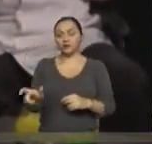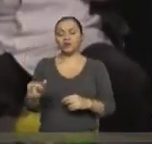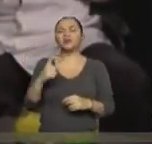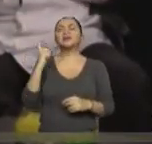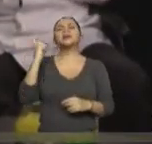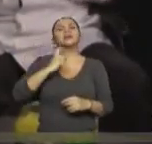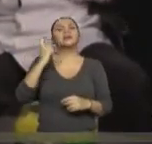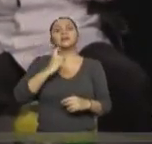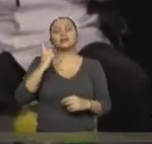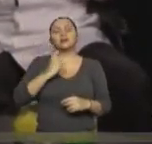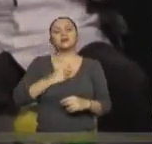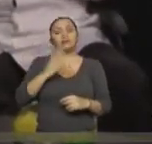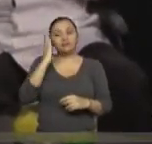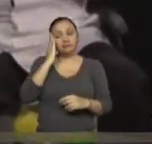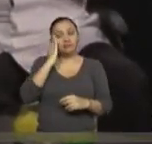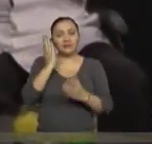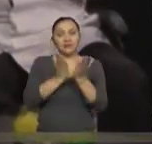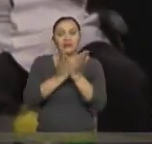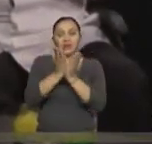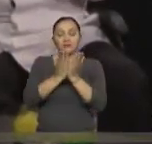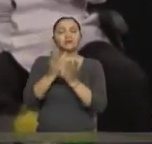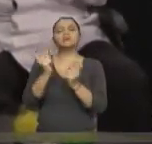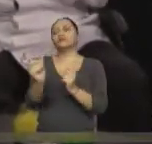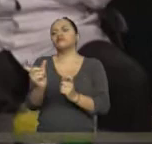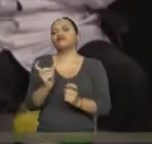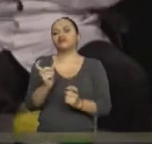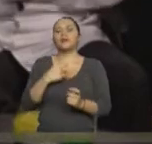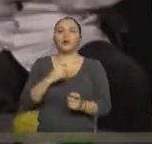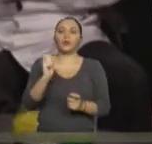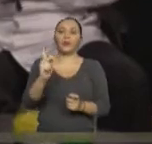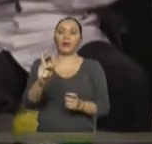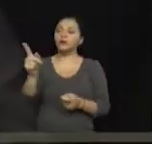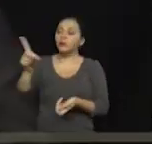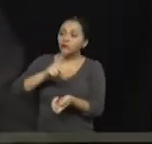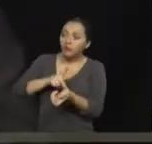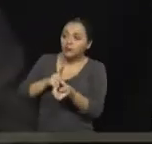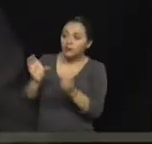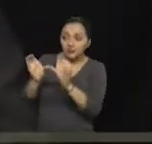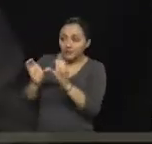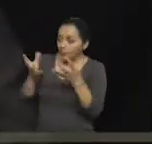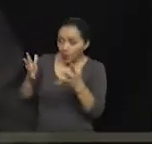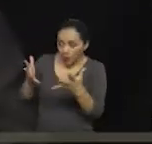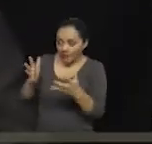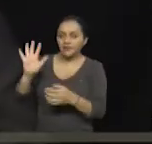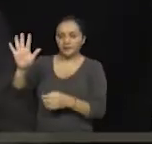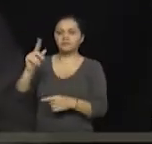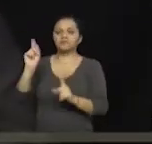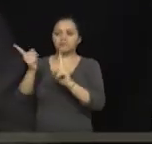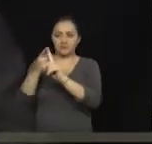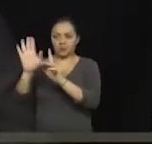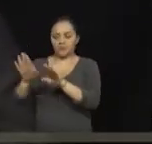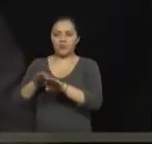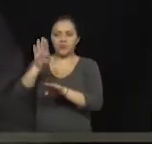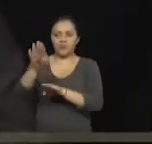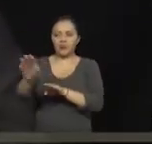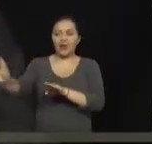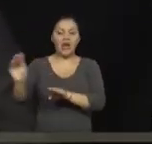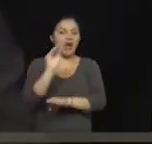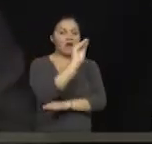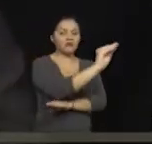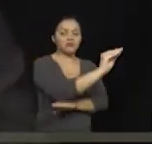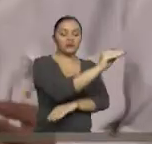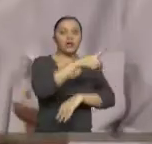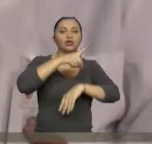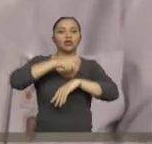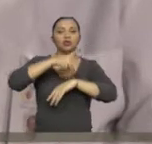necesitado de nuestros servicios, nosotros hacemos la referencia a nuestros hospitales, a los diferentes especialistas